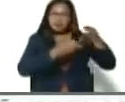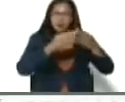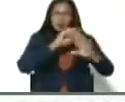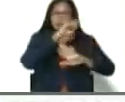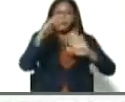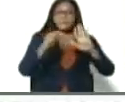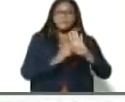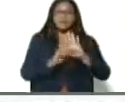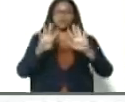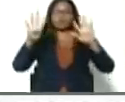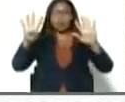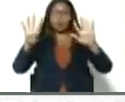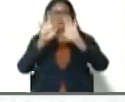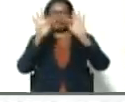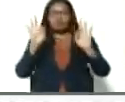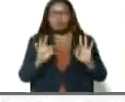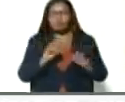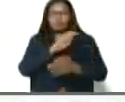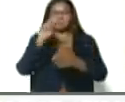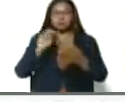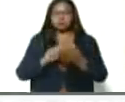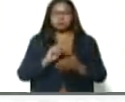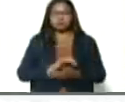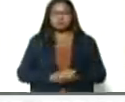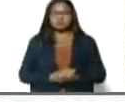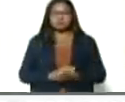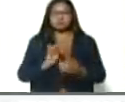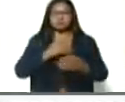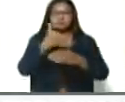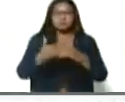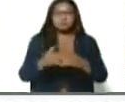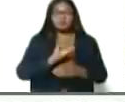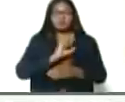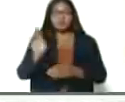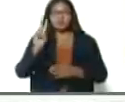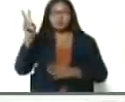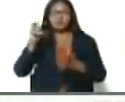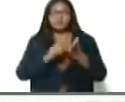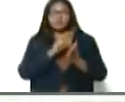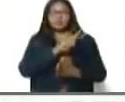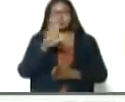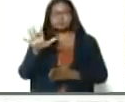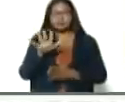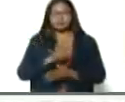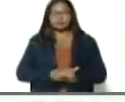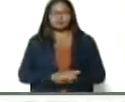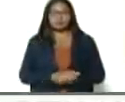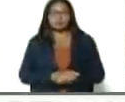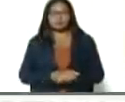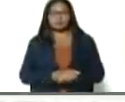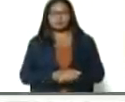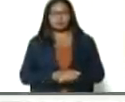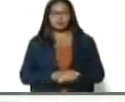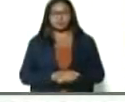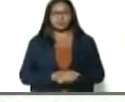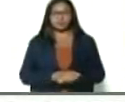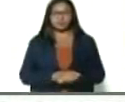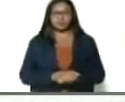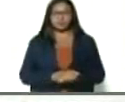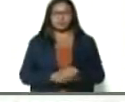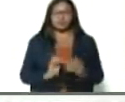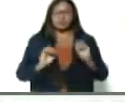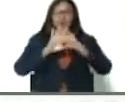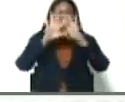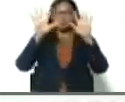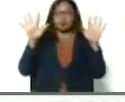estratégicos y nacionales del Plan de la Patria 2025. Miren que nosotros tenemos muy clara la teoría, tenemos